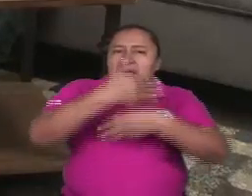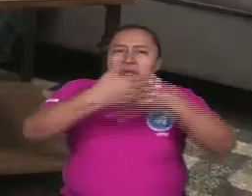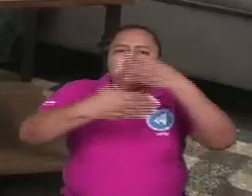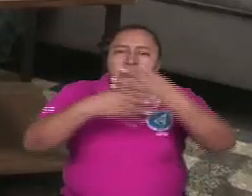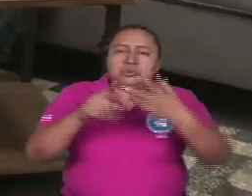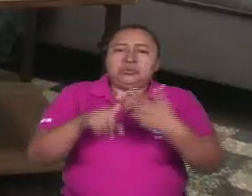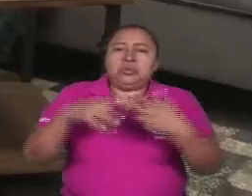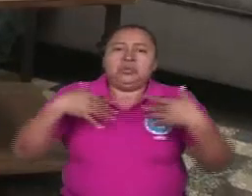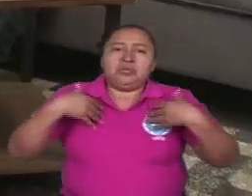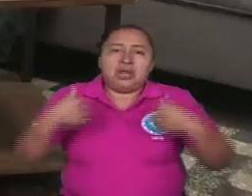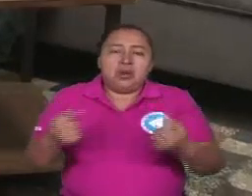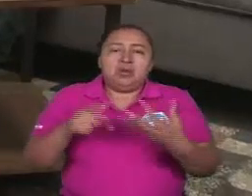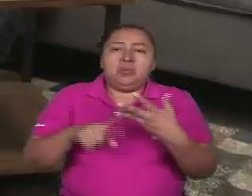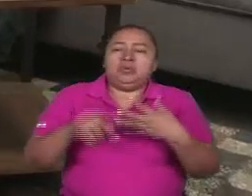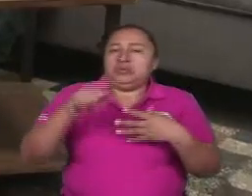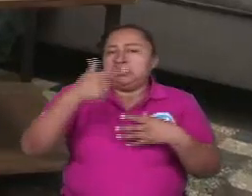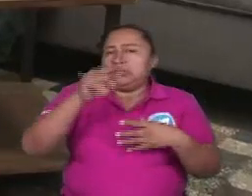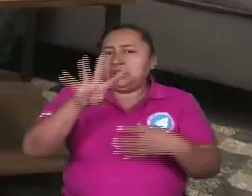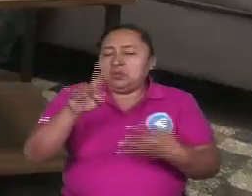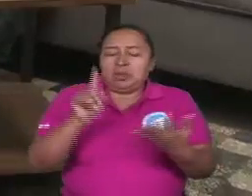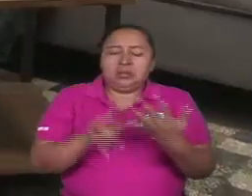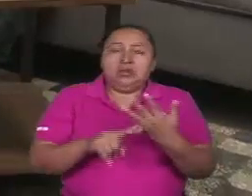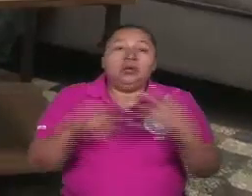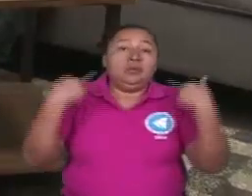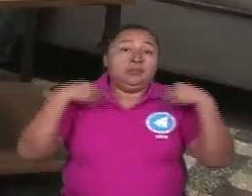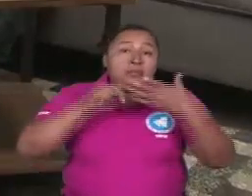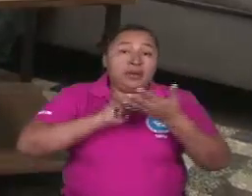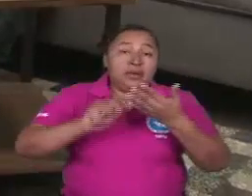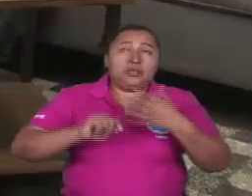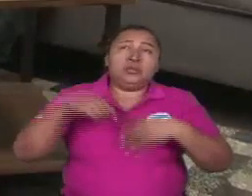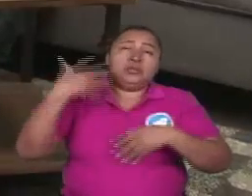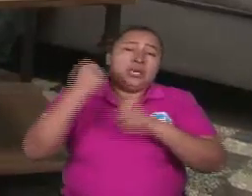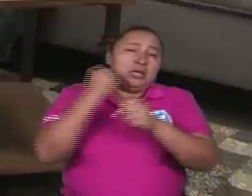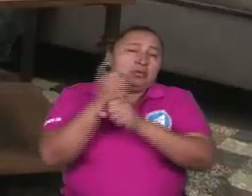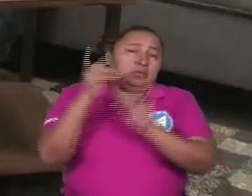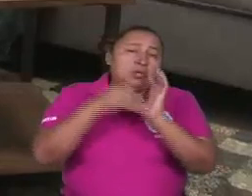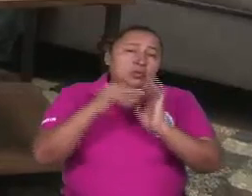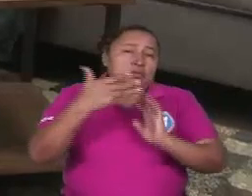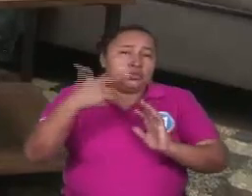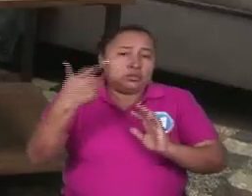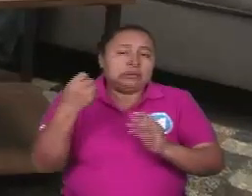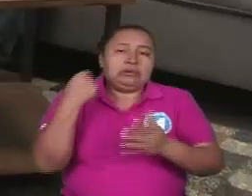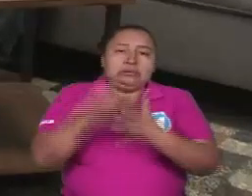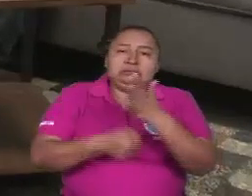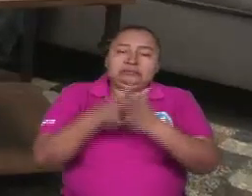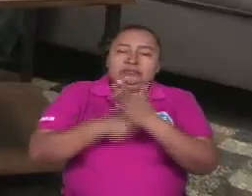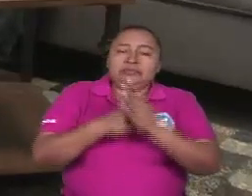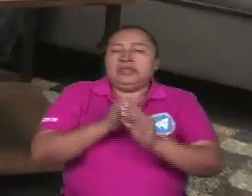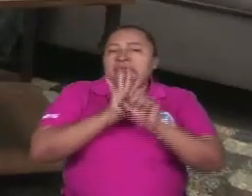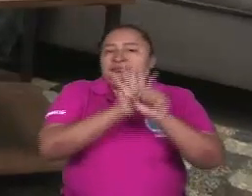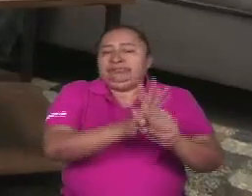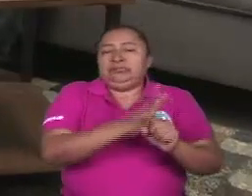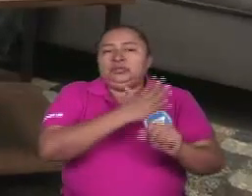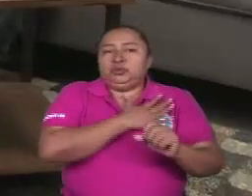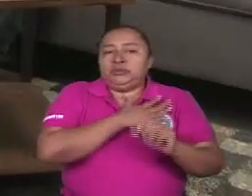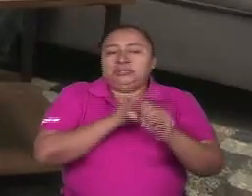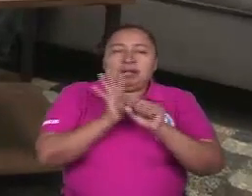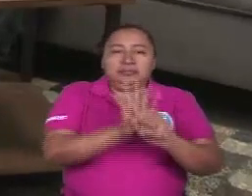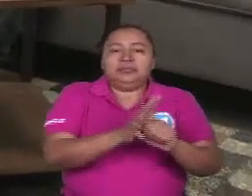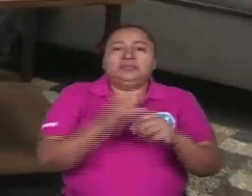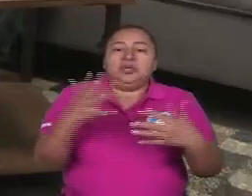trabajadores de la salud que desde el 74, los maestros desde el 70 venían luchando fuertemente contra la dictadura por sus